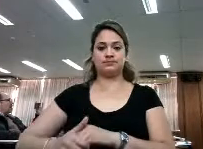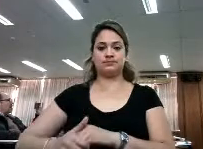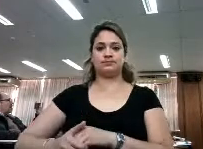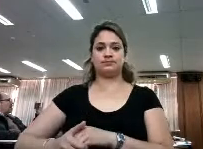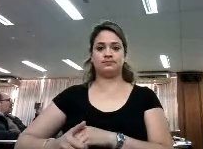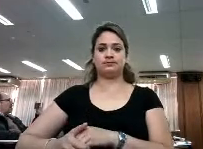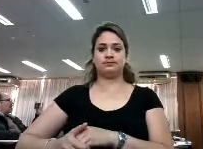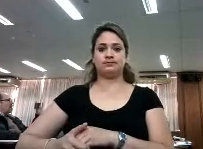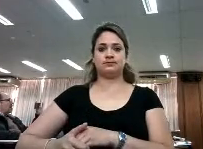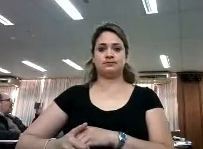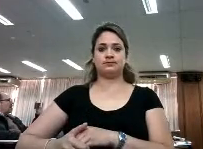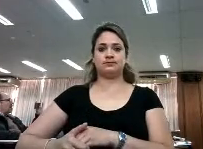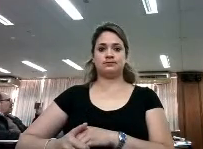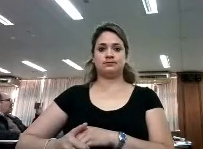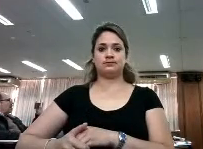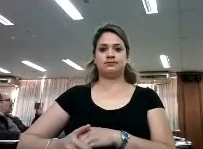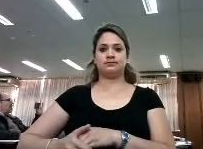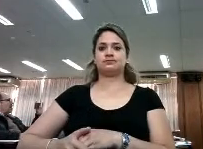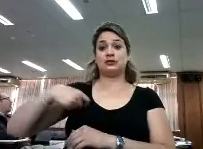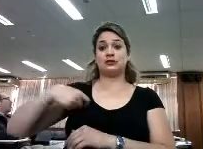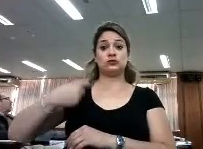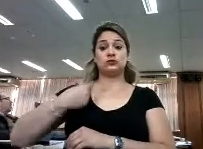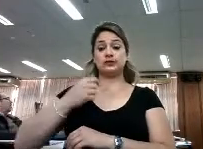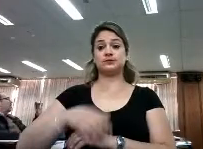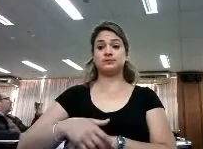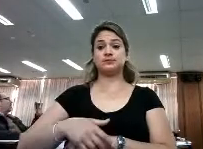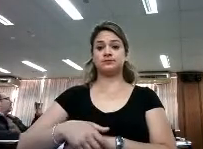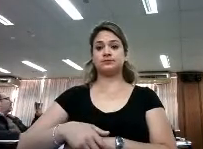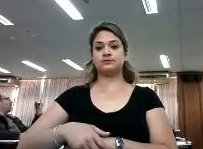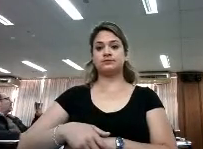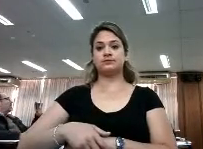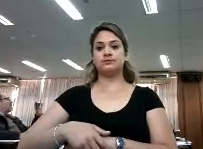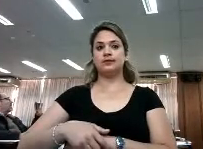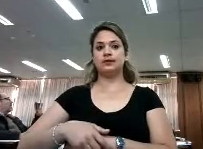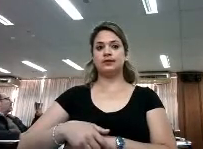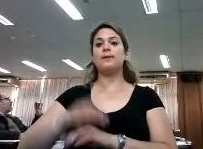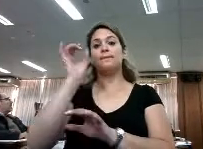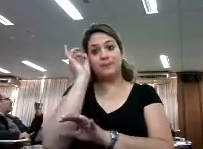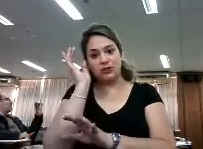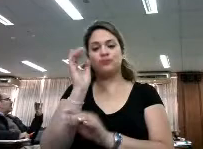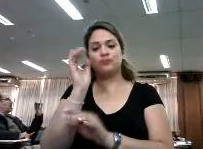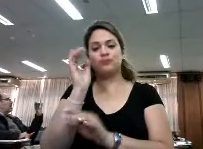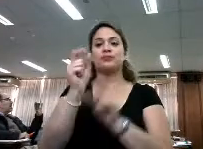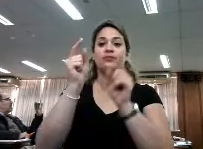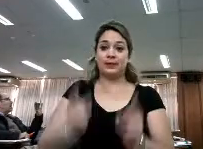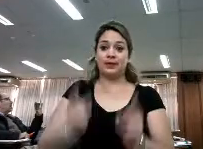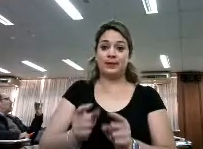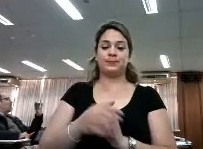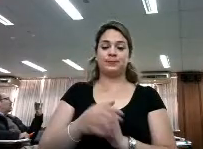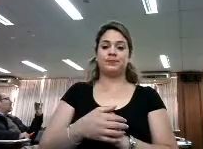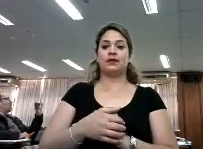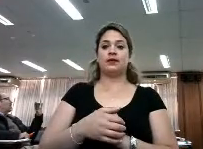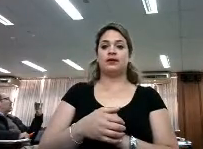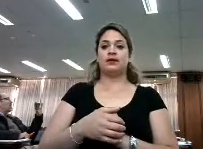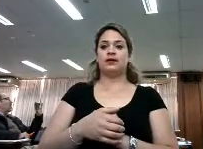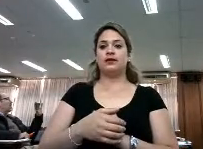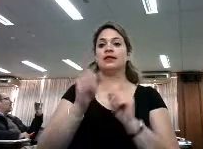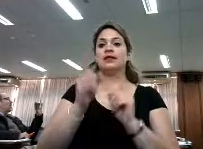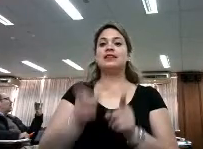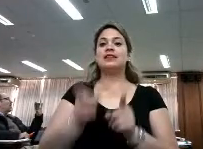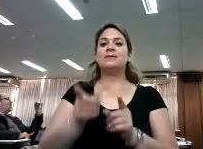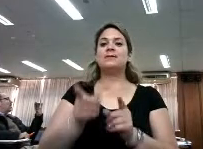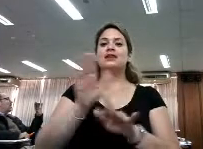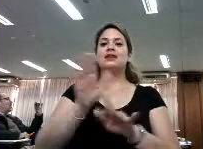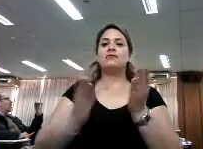Los socios, además de ese hicimos la antología